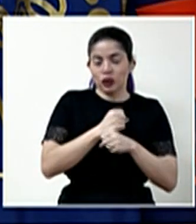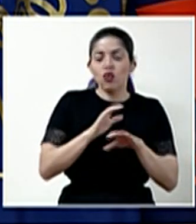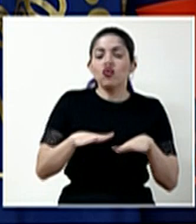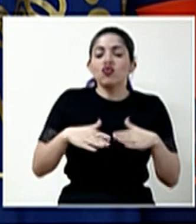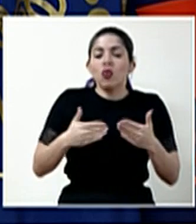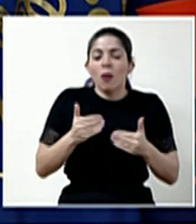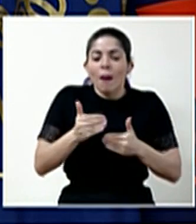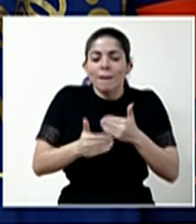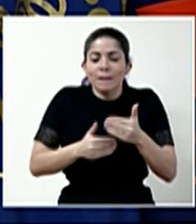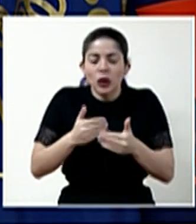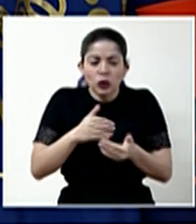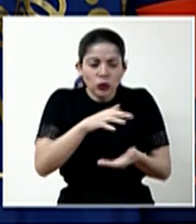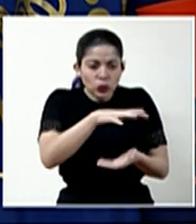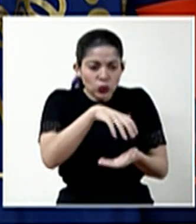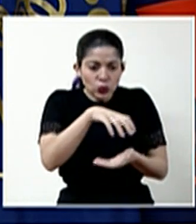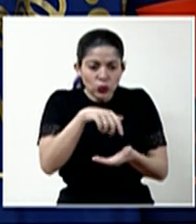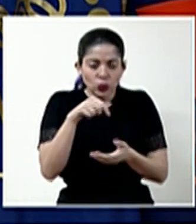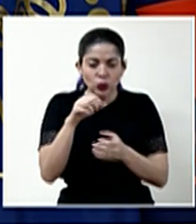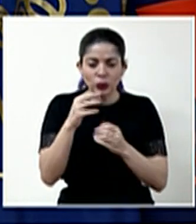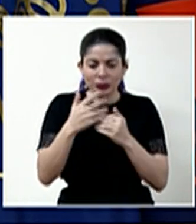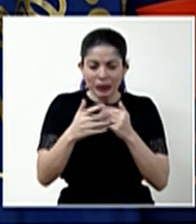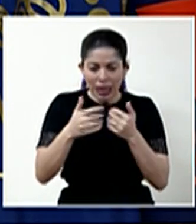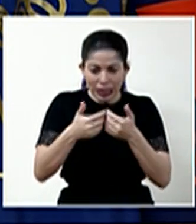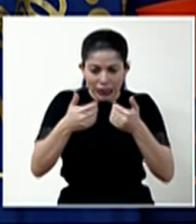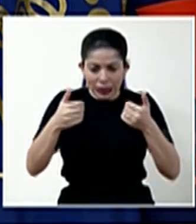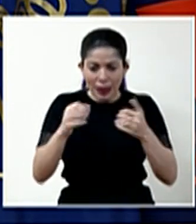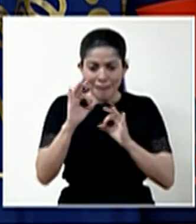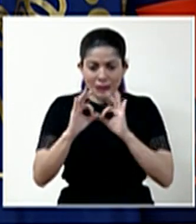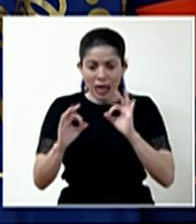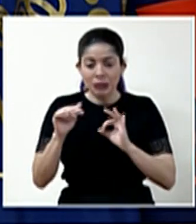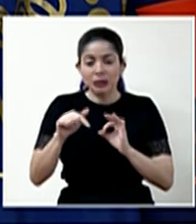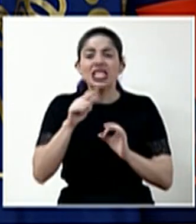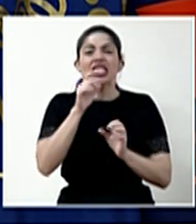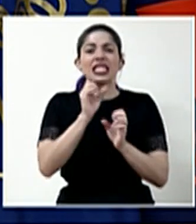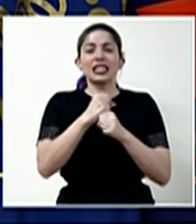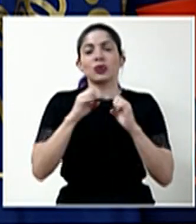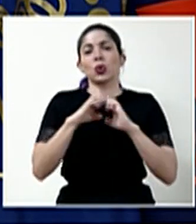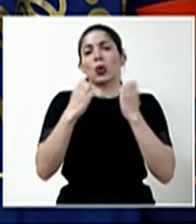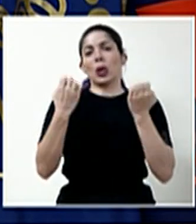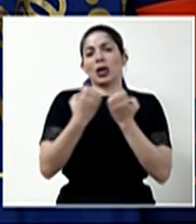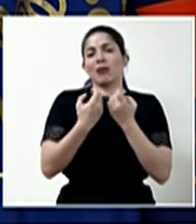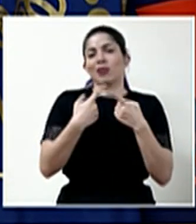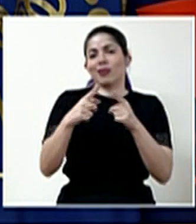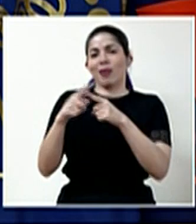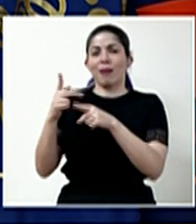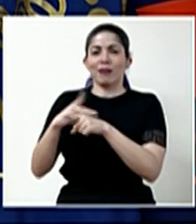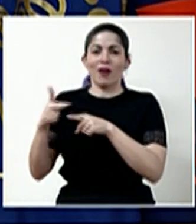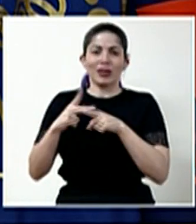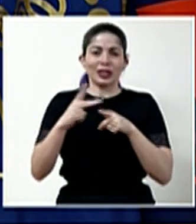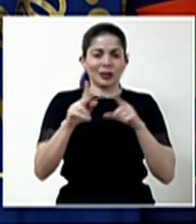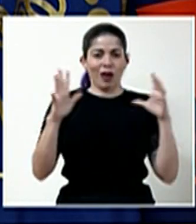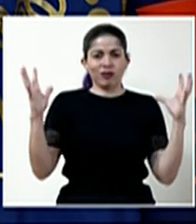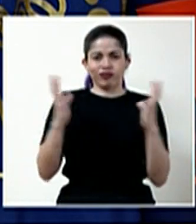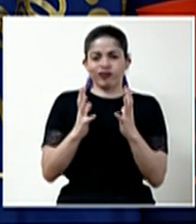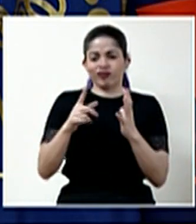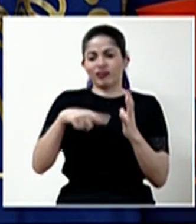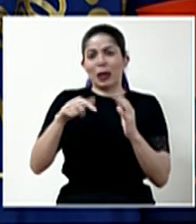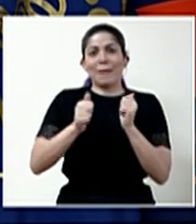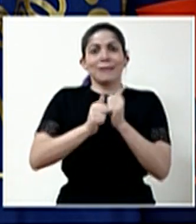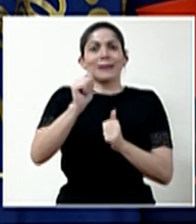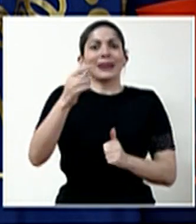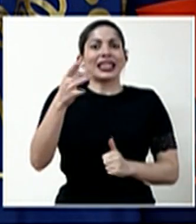procesamiento de esta plasma que se elaboró con un equipo multidisciplinario que incluyó a más de